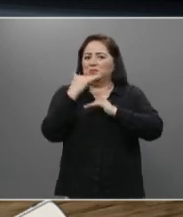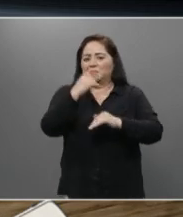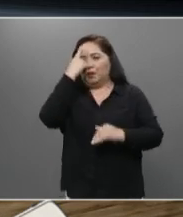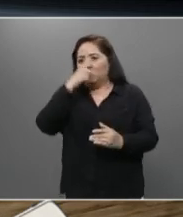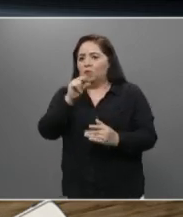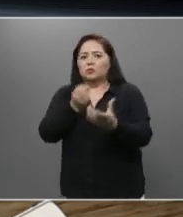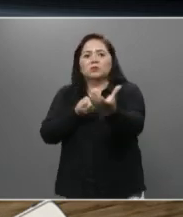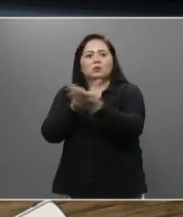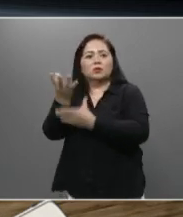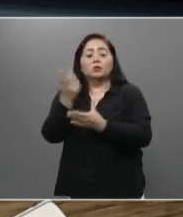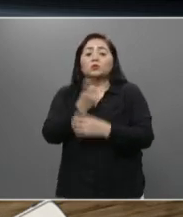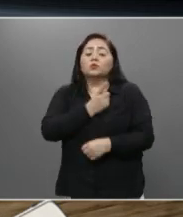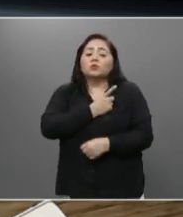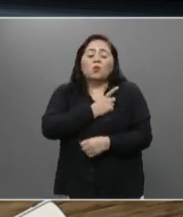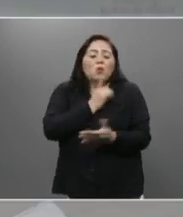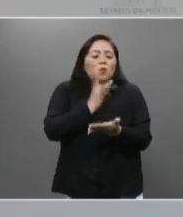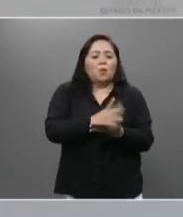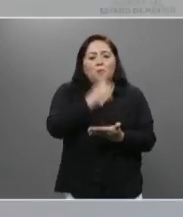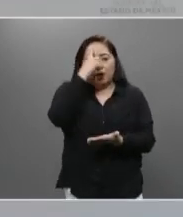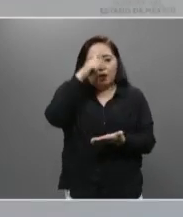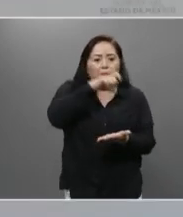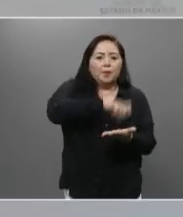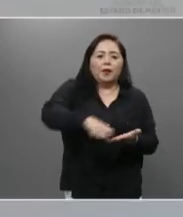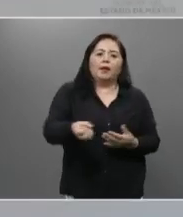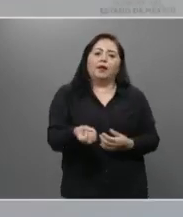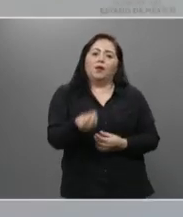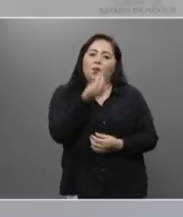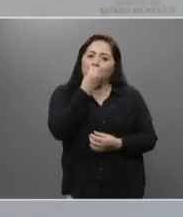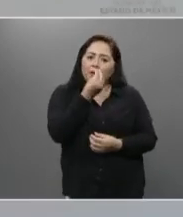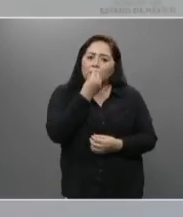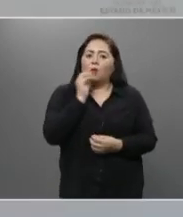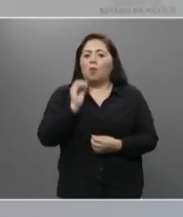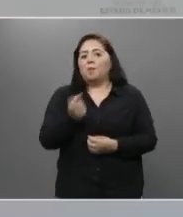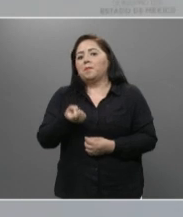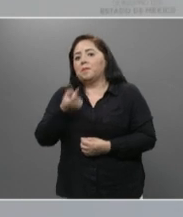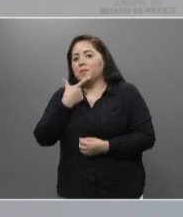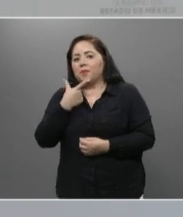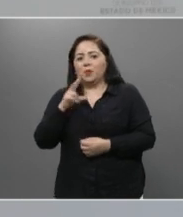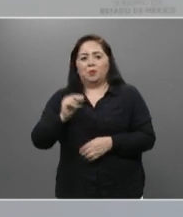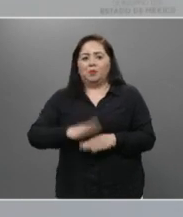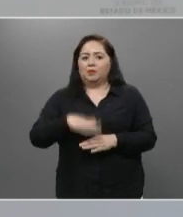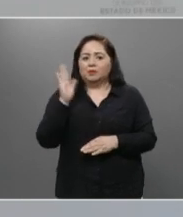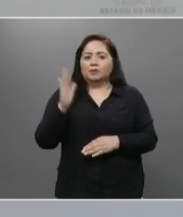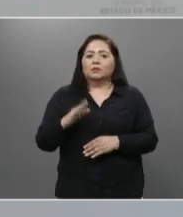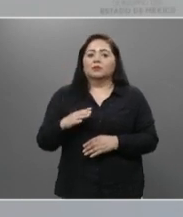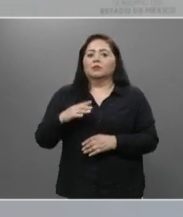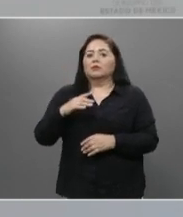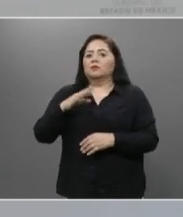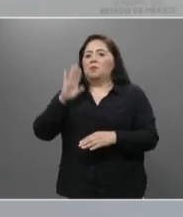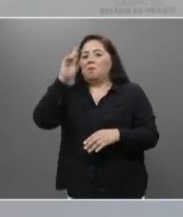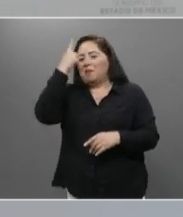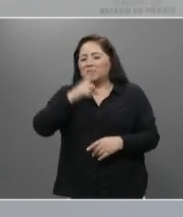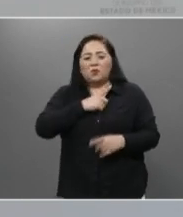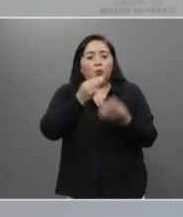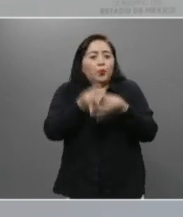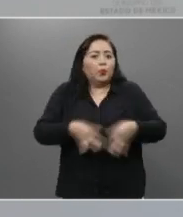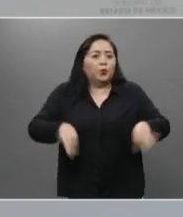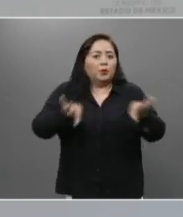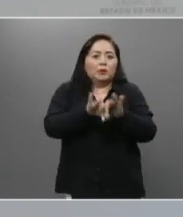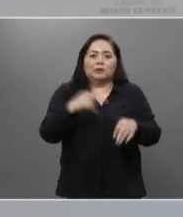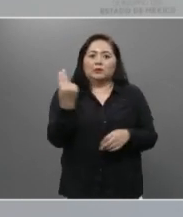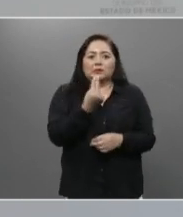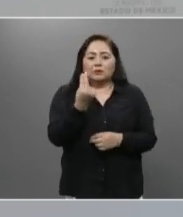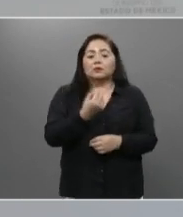salidas solo a comprar alimentos o medicinas, artículos de primera necesidad,